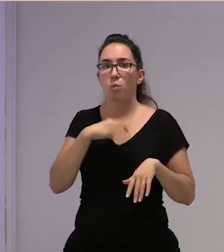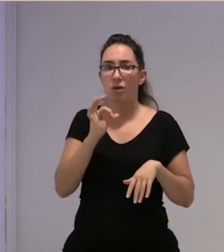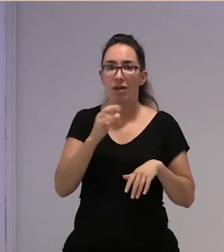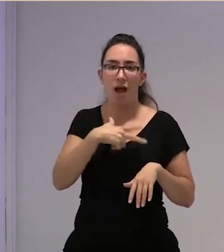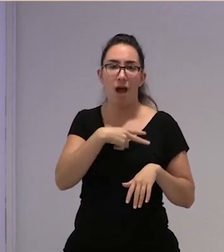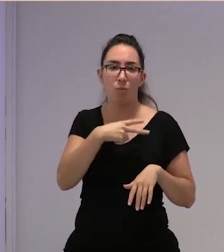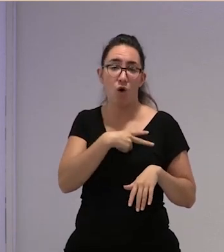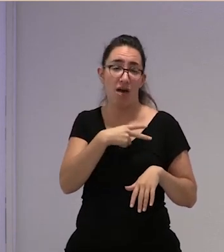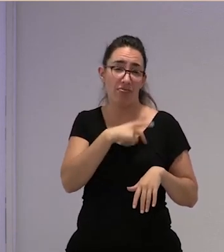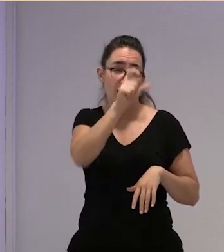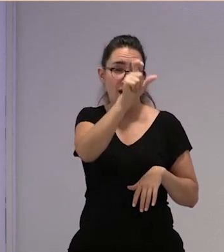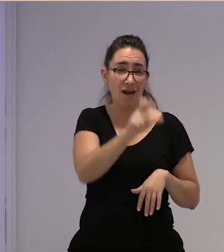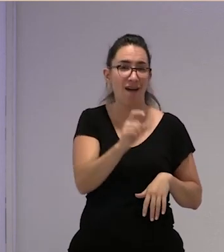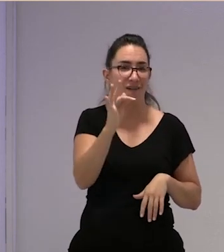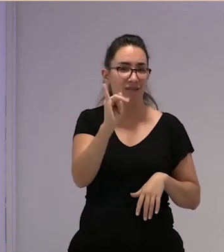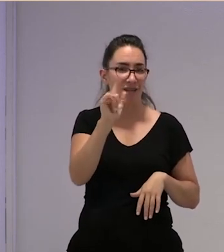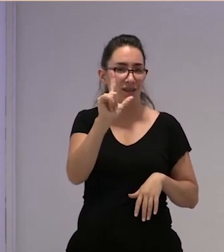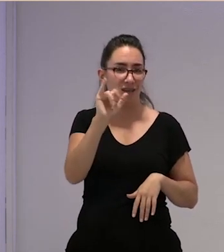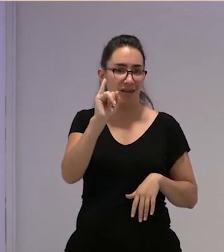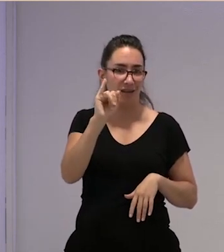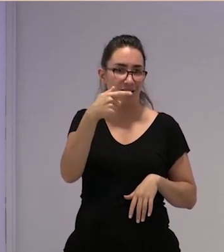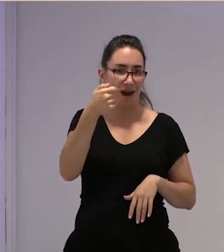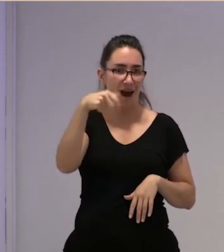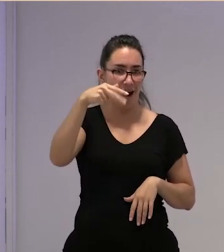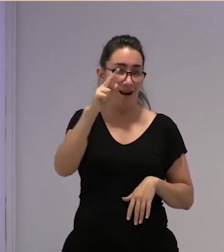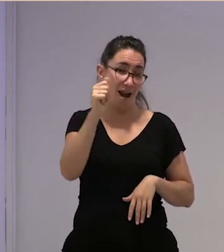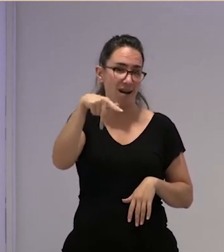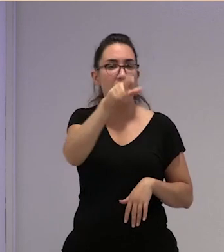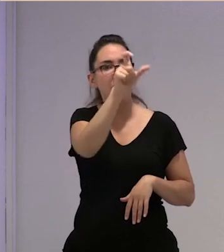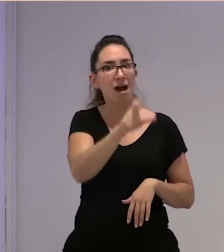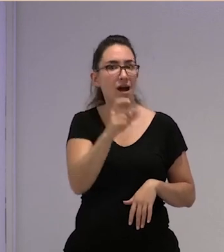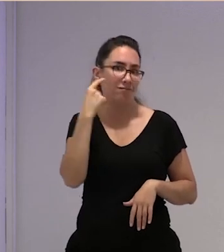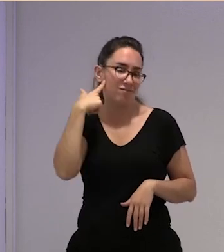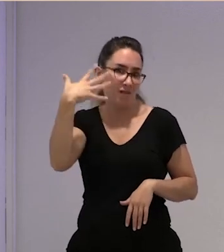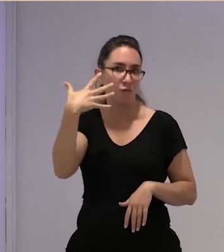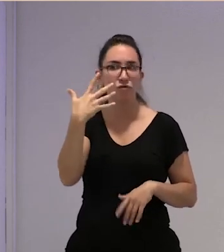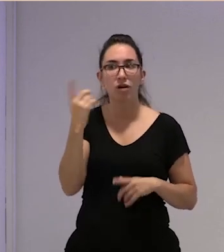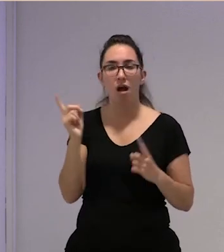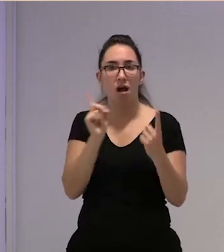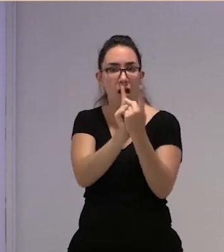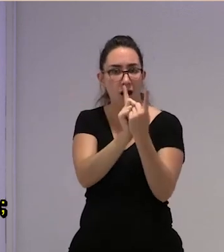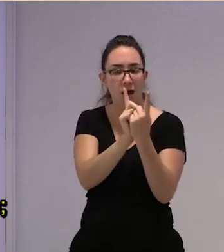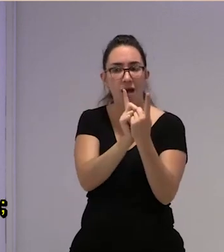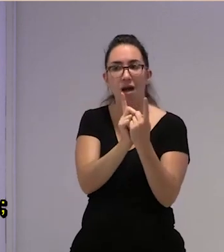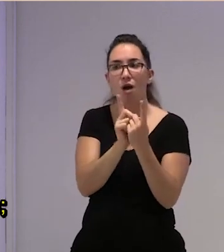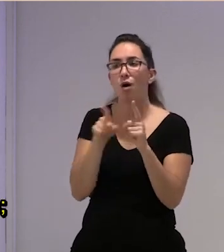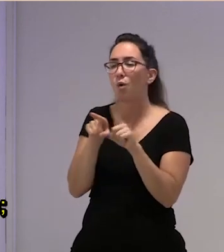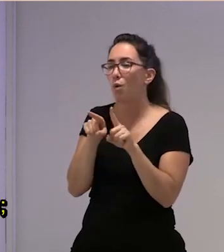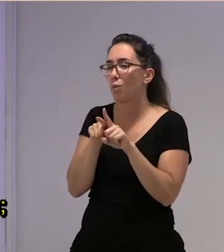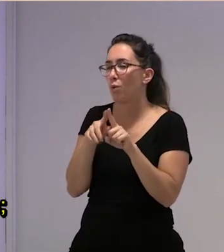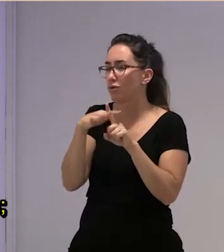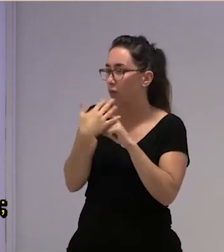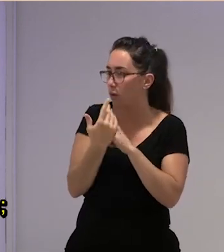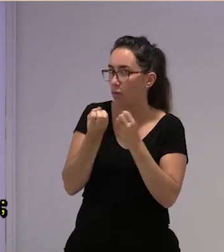Filigarana habéis estado año y medio ¿cómo ha sido el curro con ella que habéis ido haciendo lo que nos habéis contado ahora ¿no? ir recogiendo las